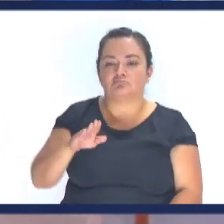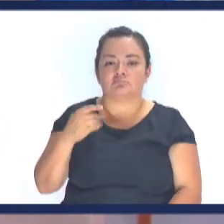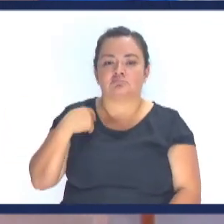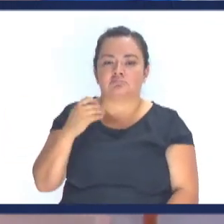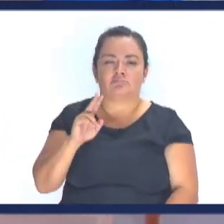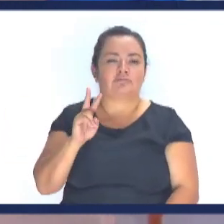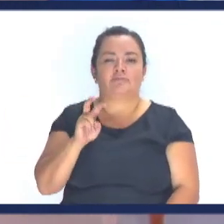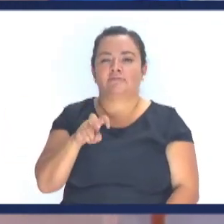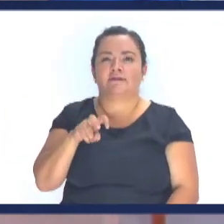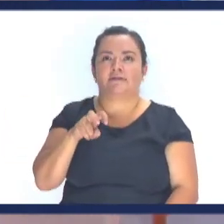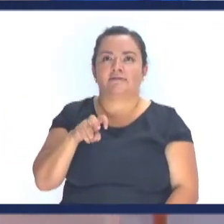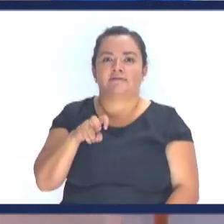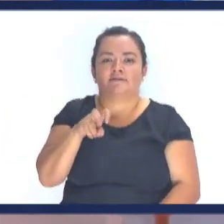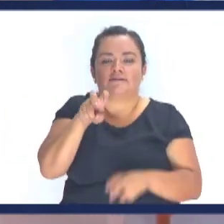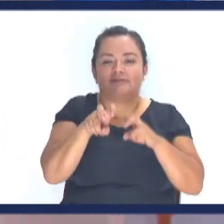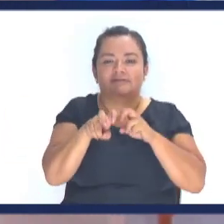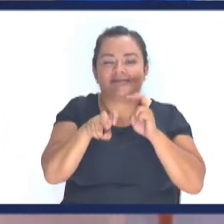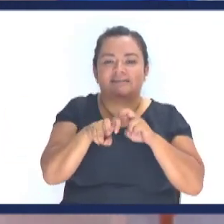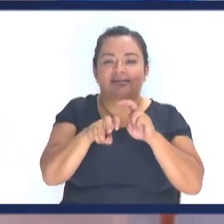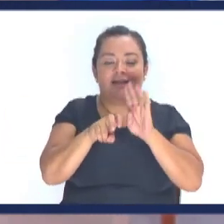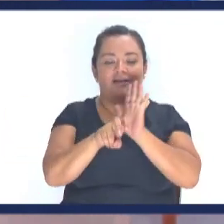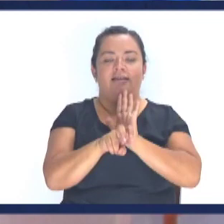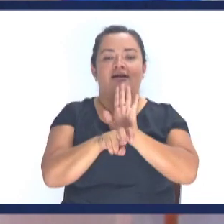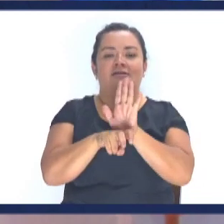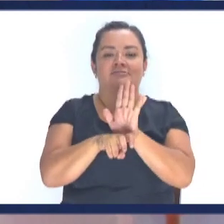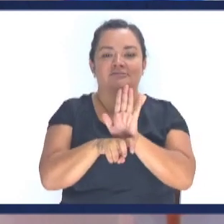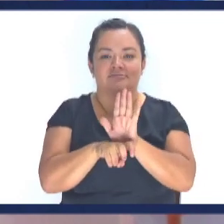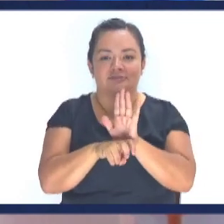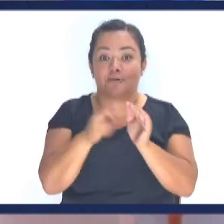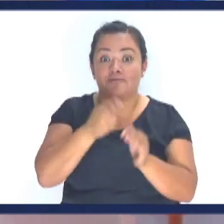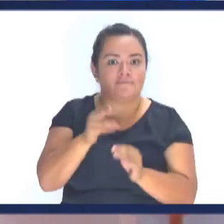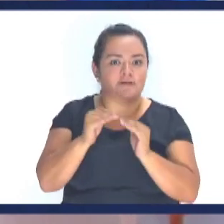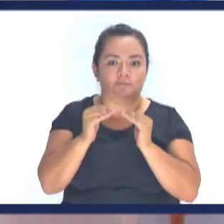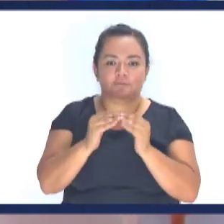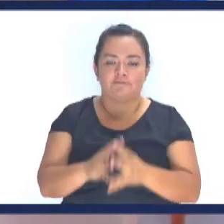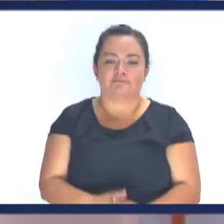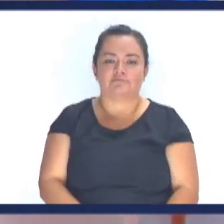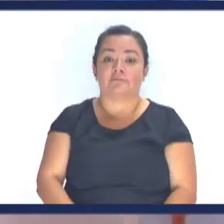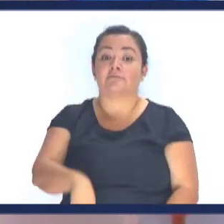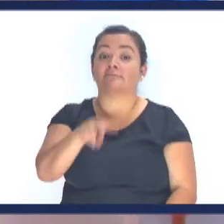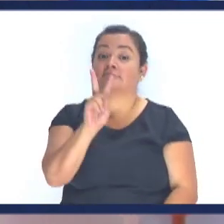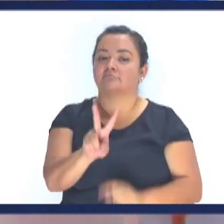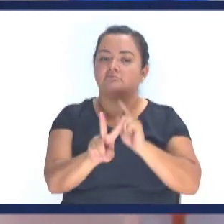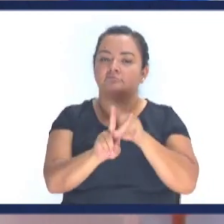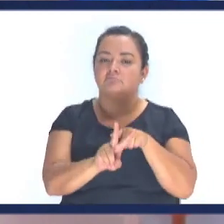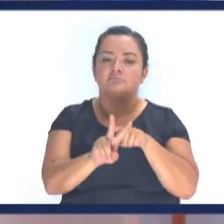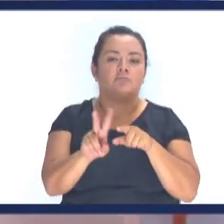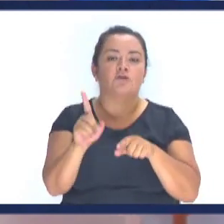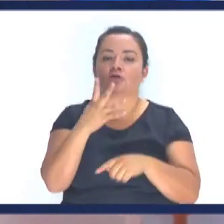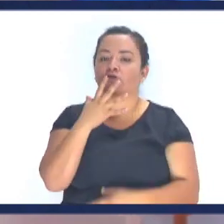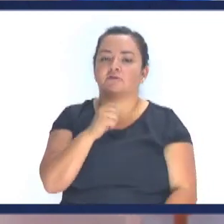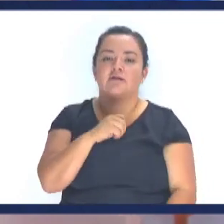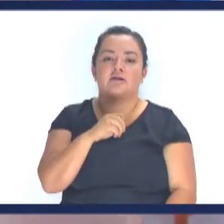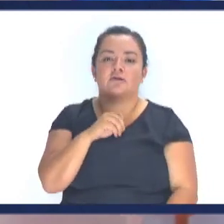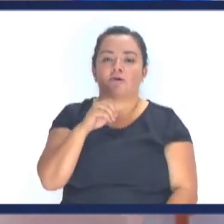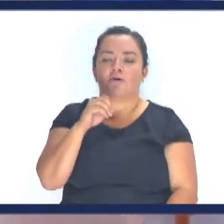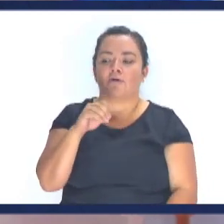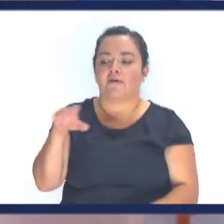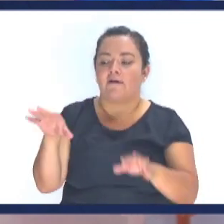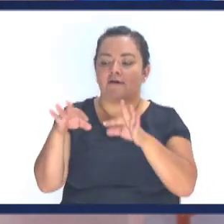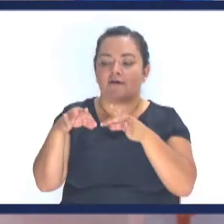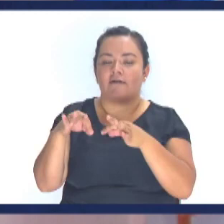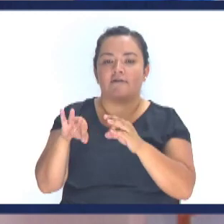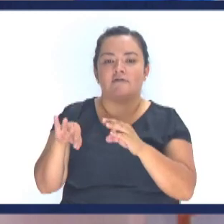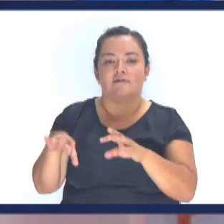Como que Enano Verdad Que no No alcanza Número 2 No quiero Que me bajen El trapo El